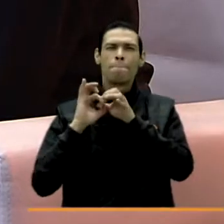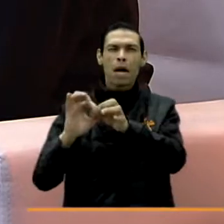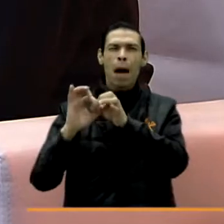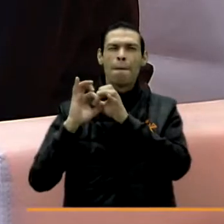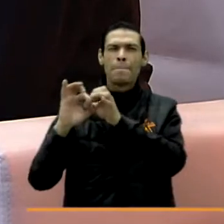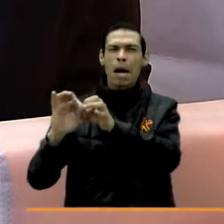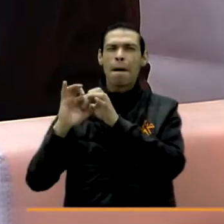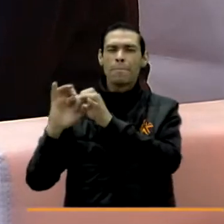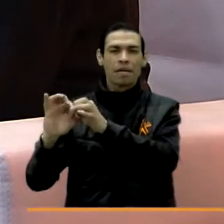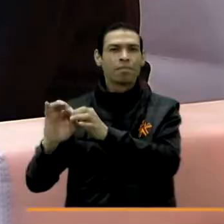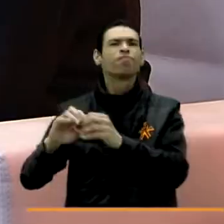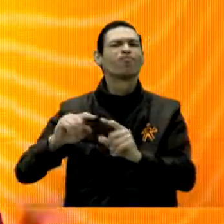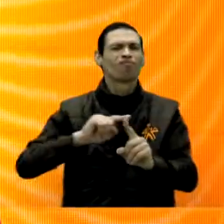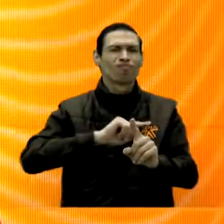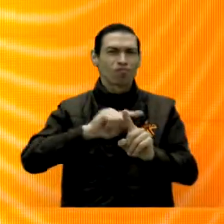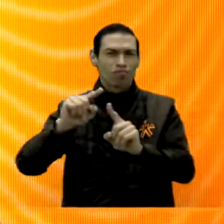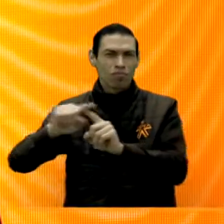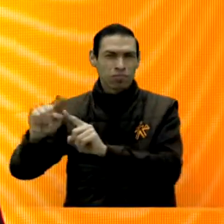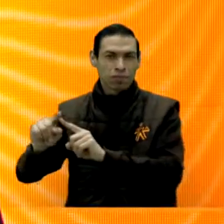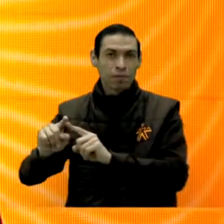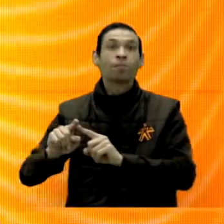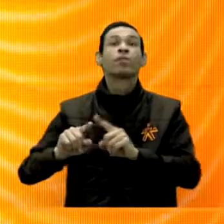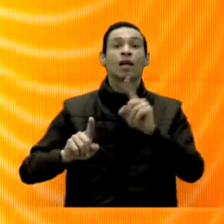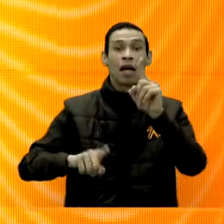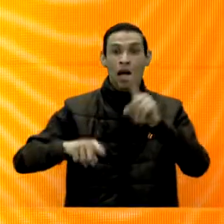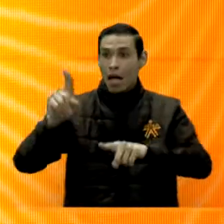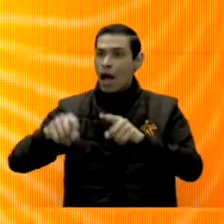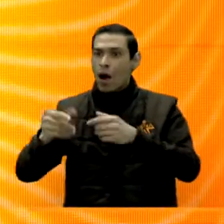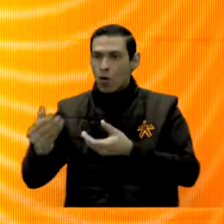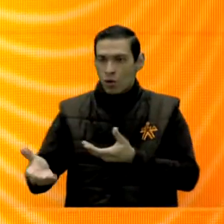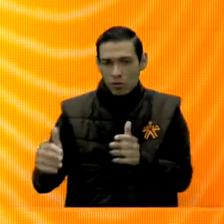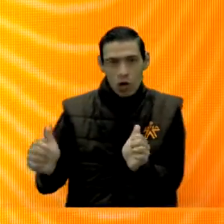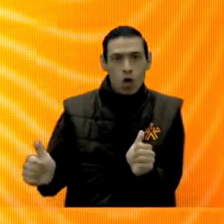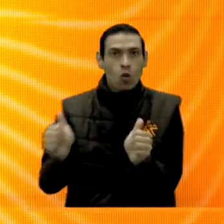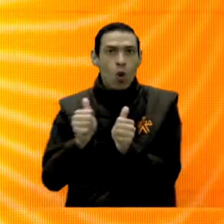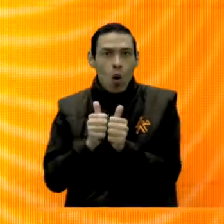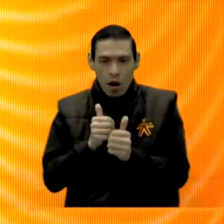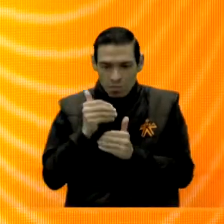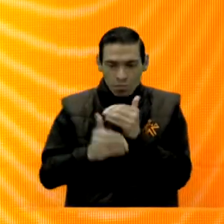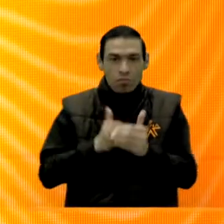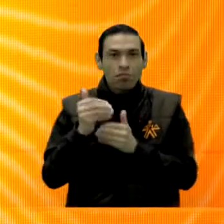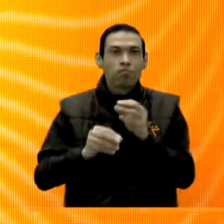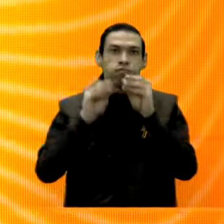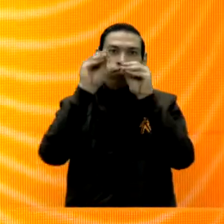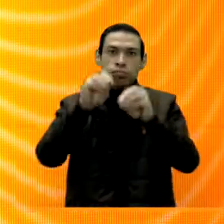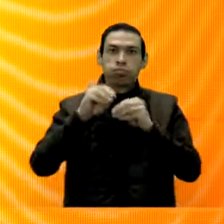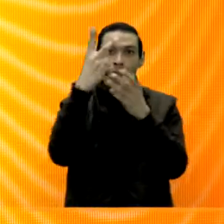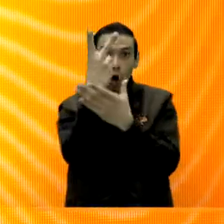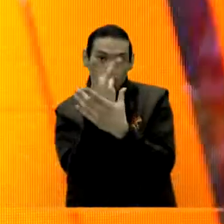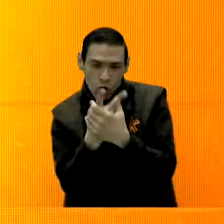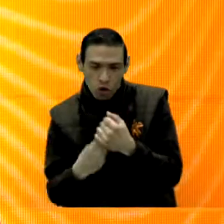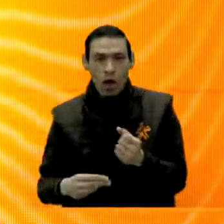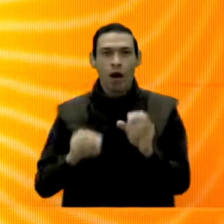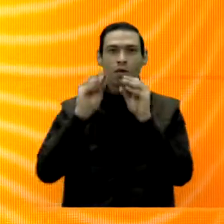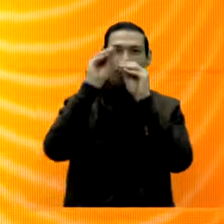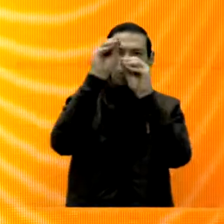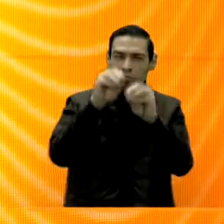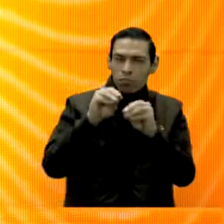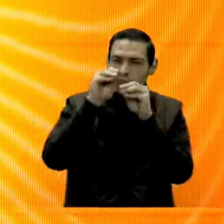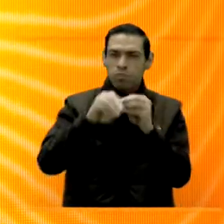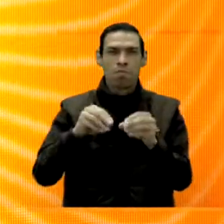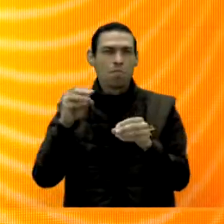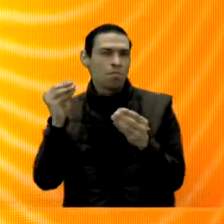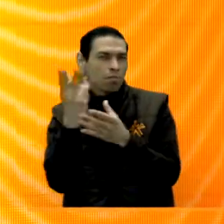con empresas donde han sido muy diferentes. En algunas nos han acompañado en procesos de formación dual, donde diseñamos